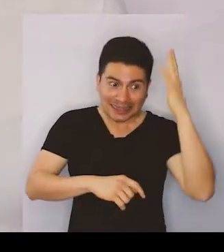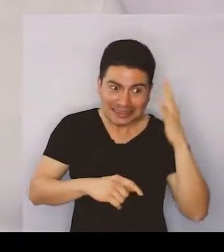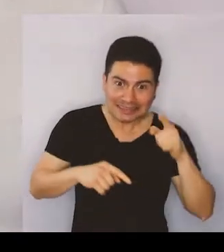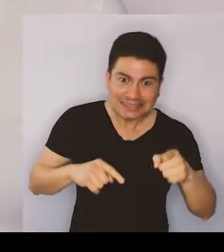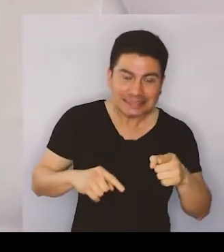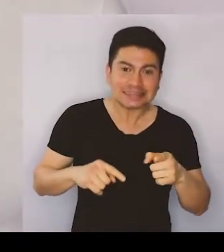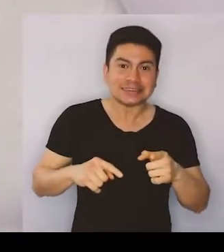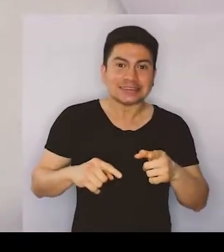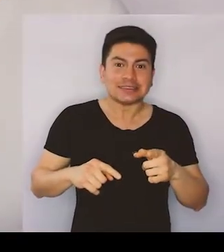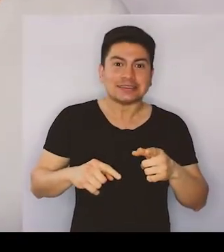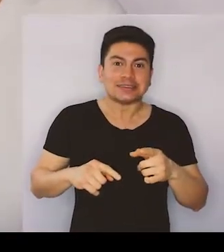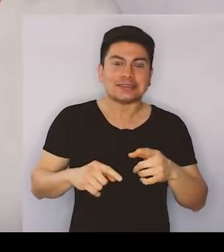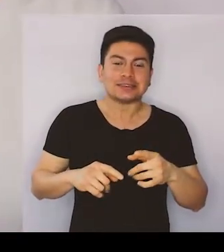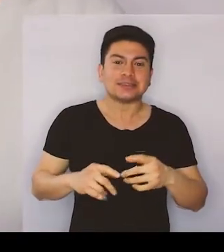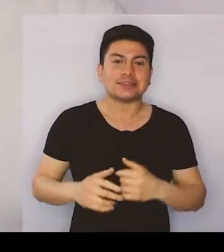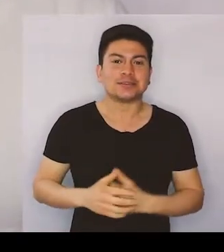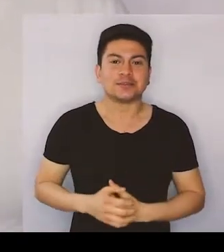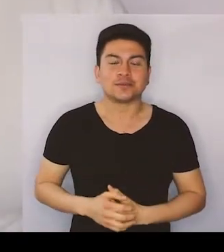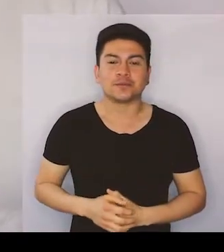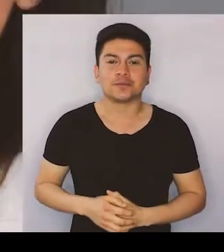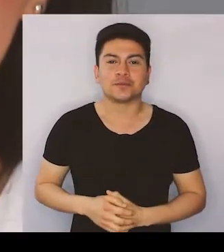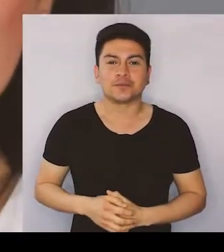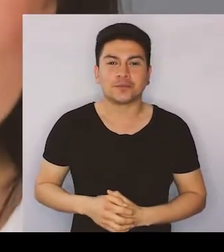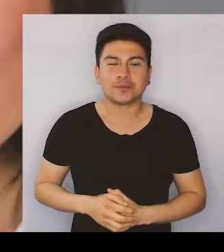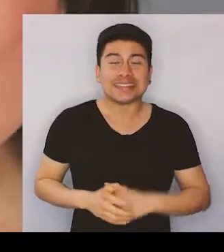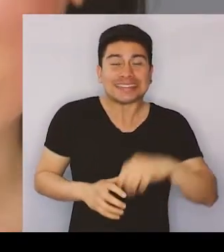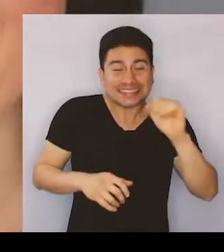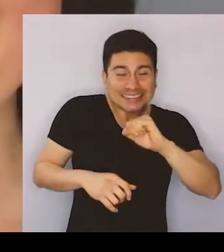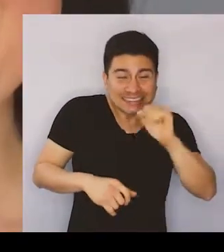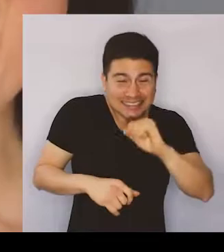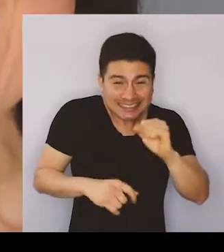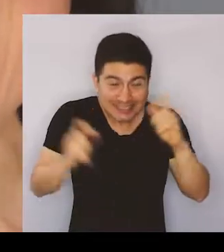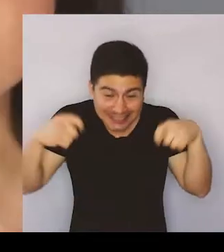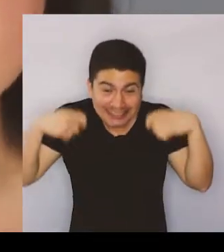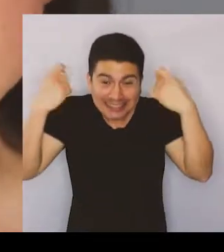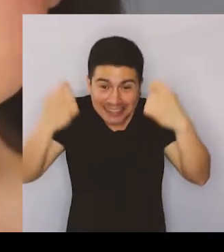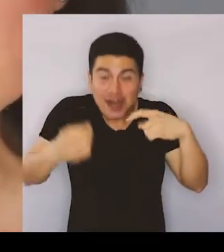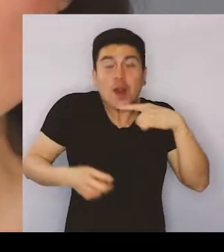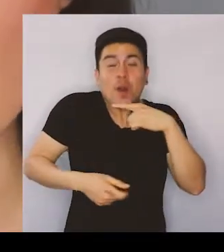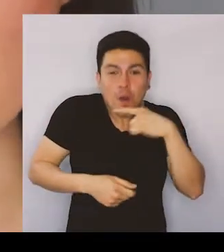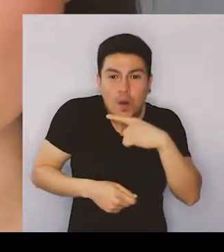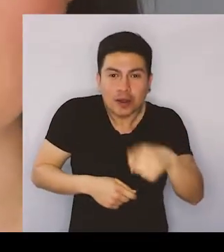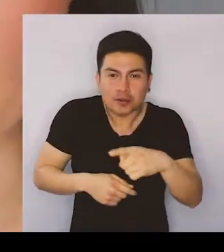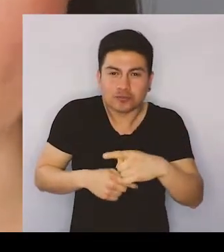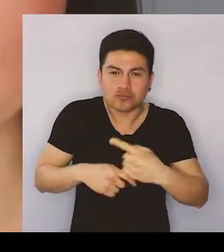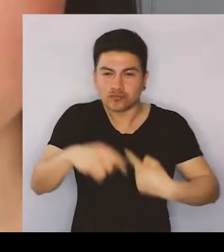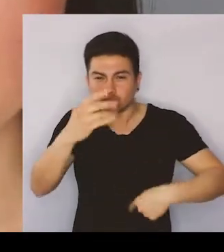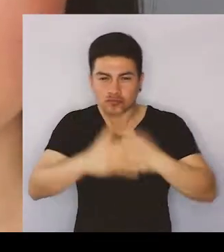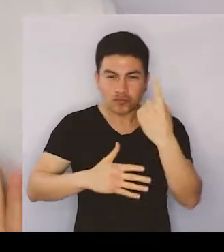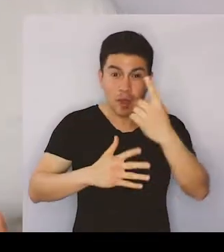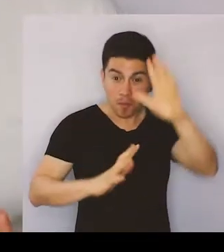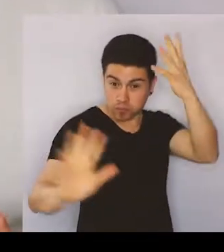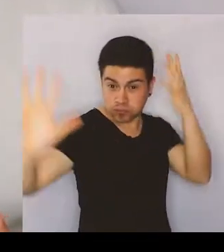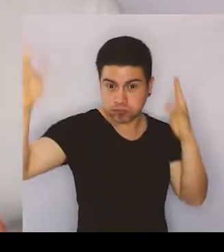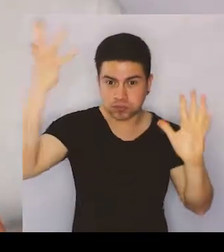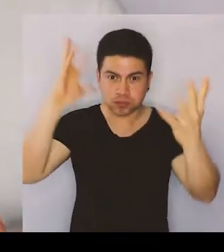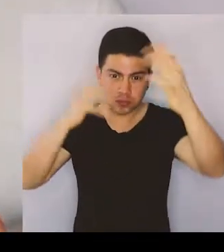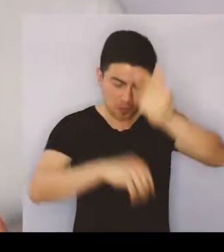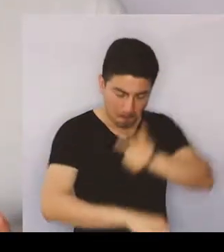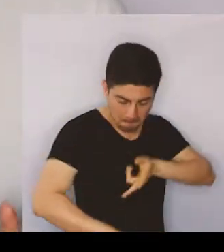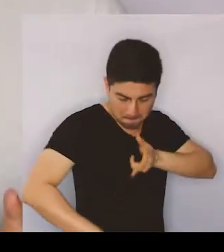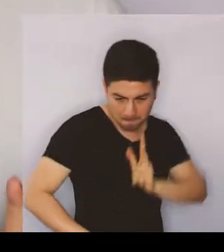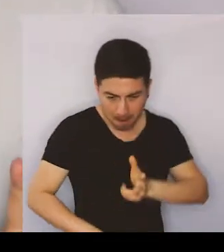Amarilla Roja, roja Roja Emprende su camino hacia el bosque De repente